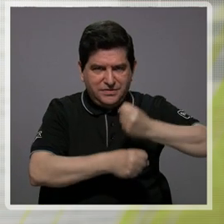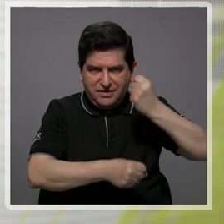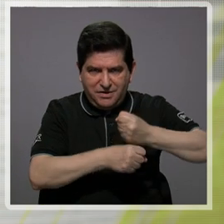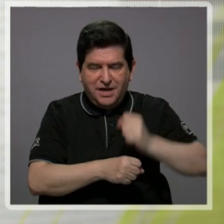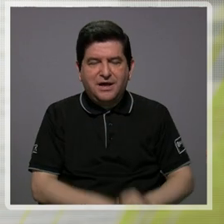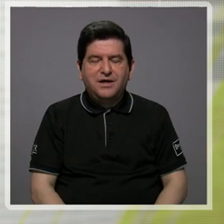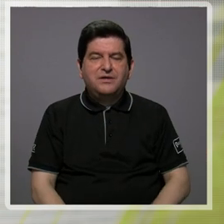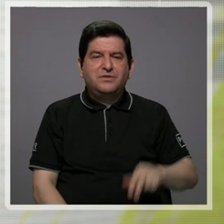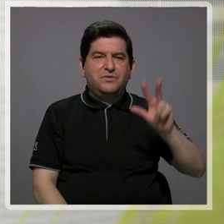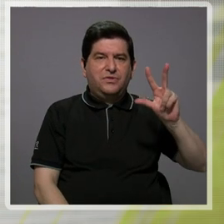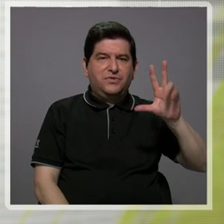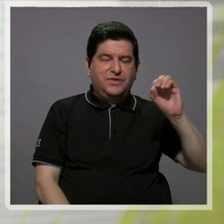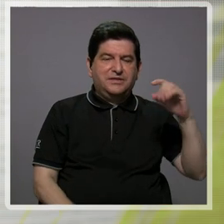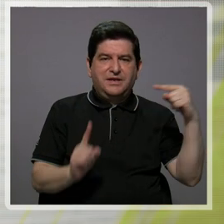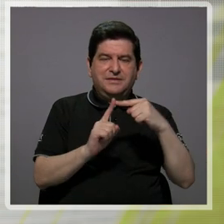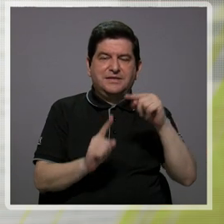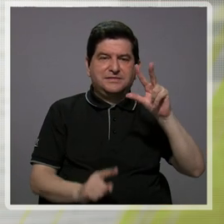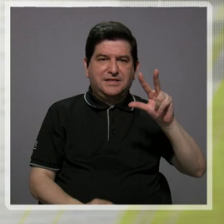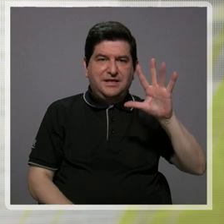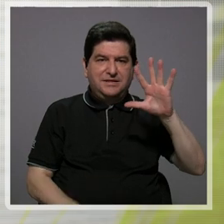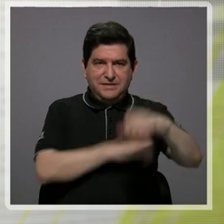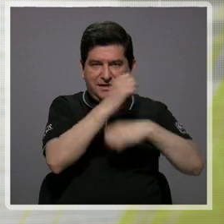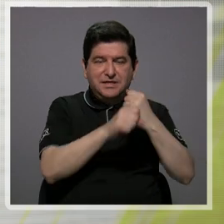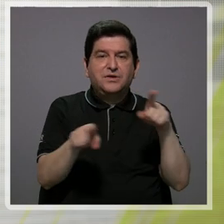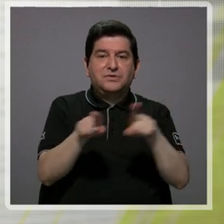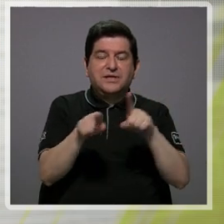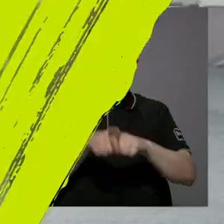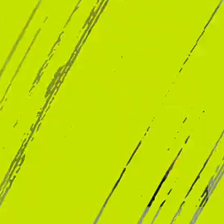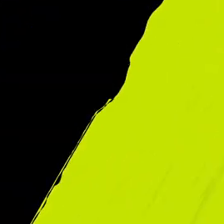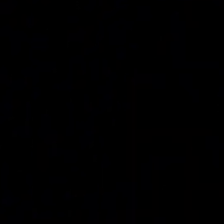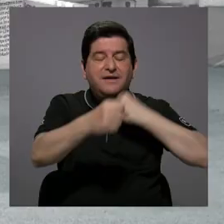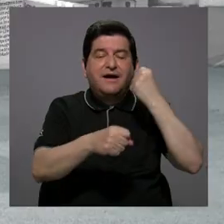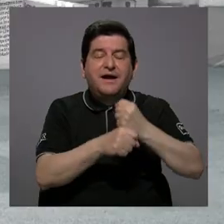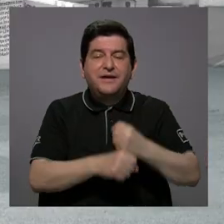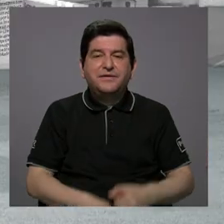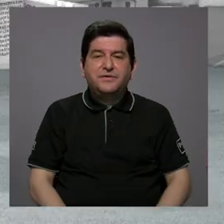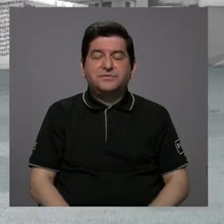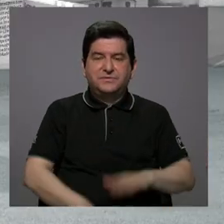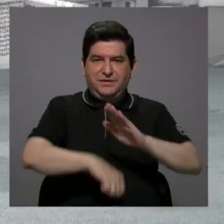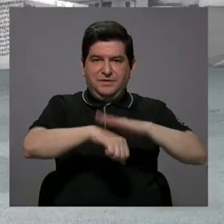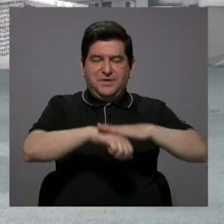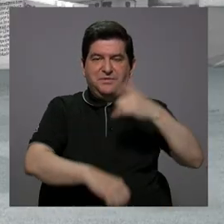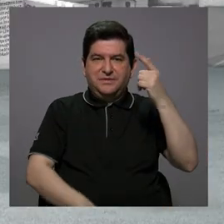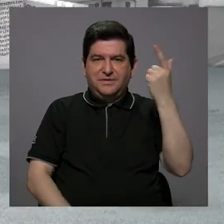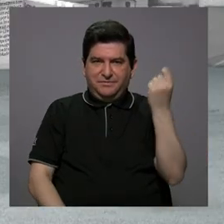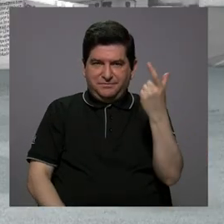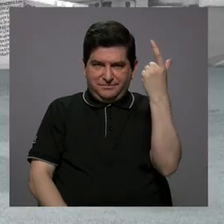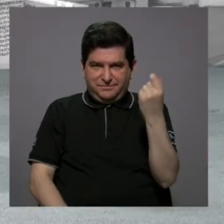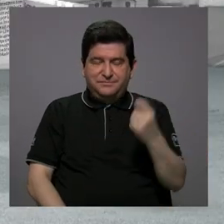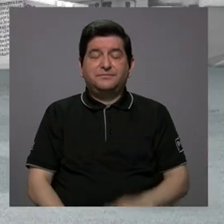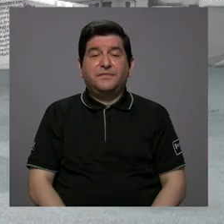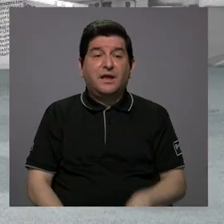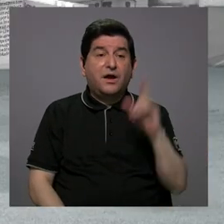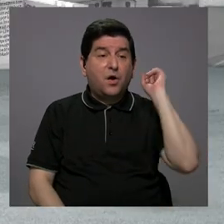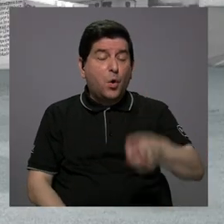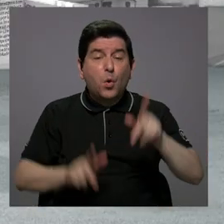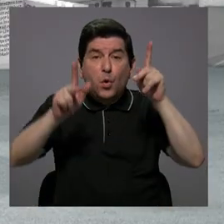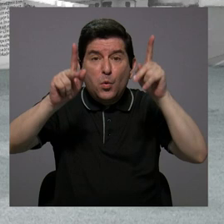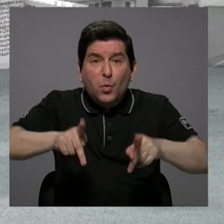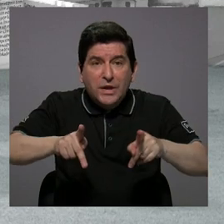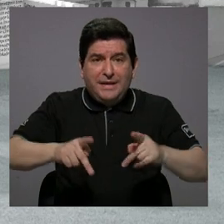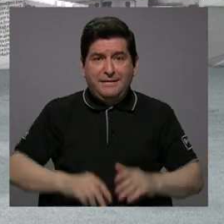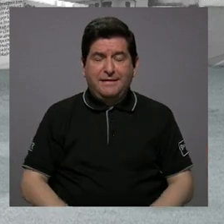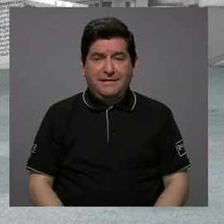de 30 a 35 años, sino también la edad de retiro. Entonces, esto exige y obliga a las personas